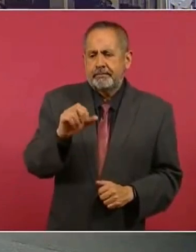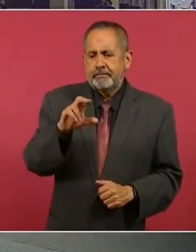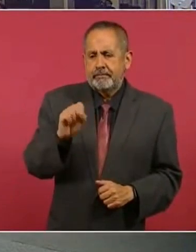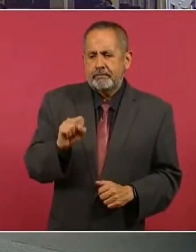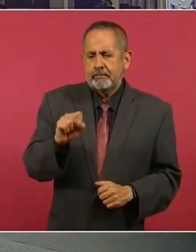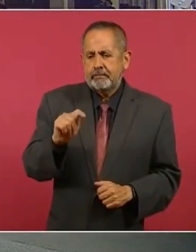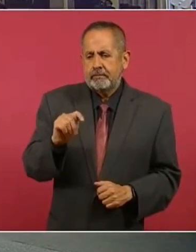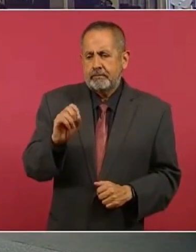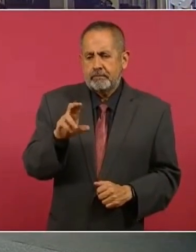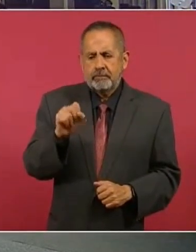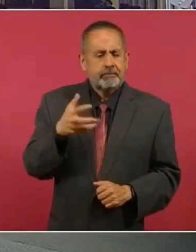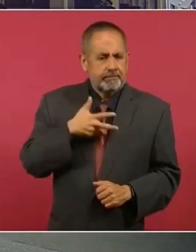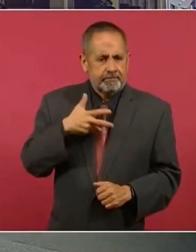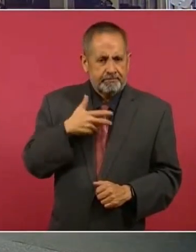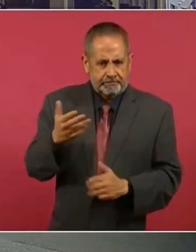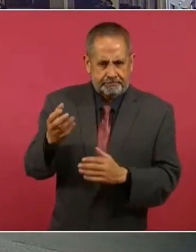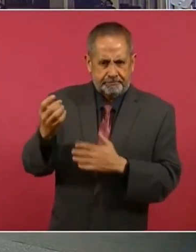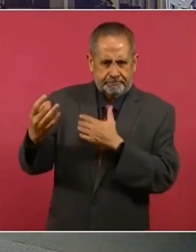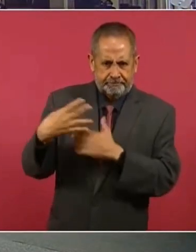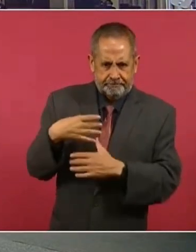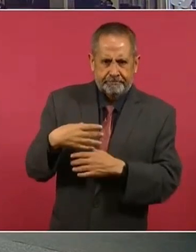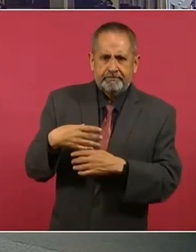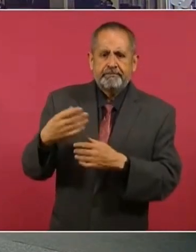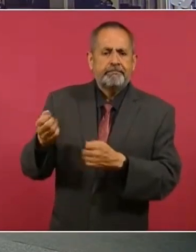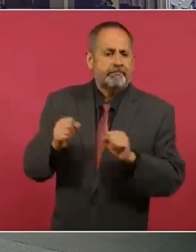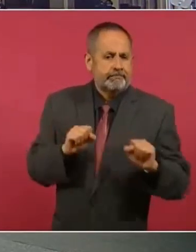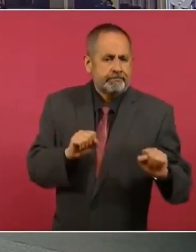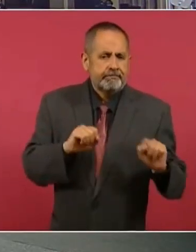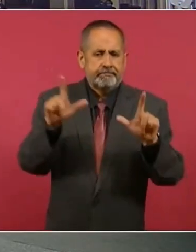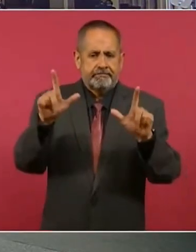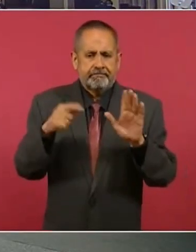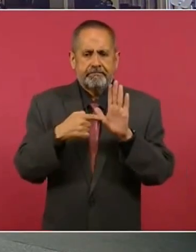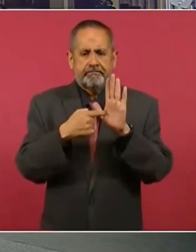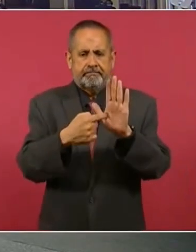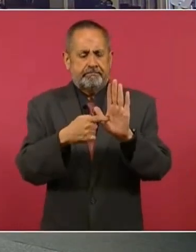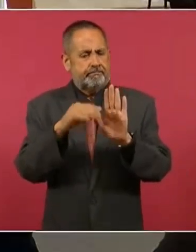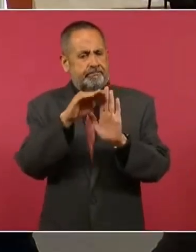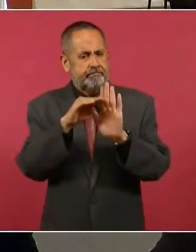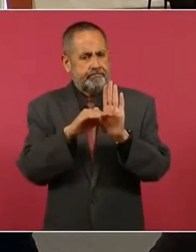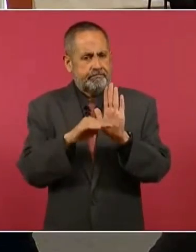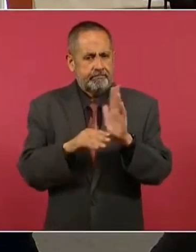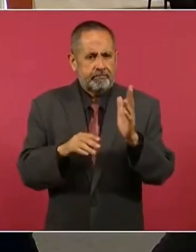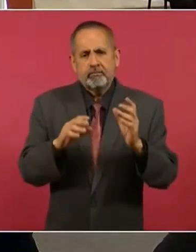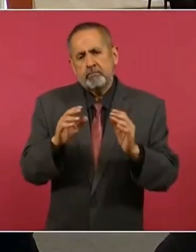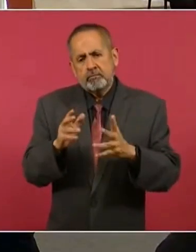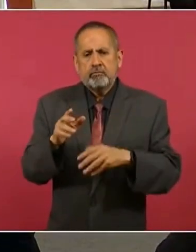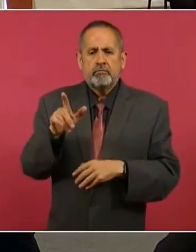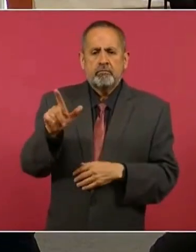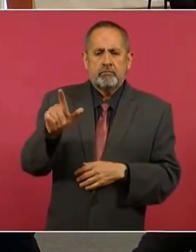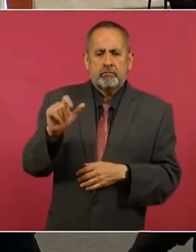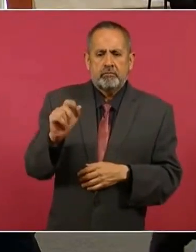nos envía, o Laura,